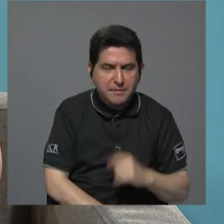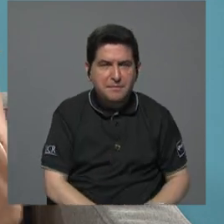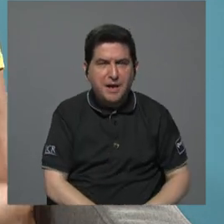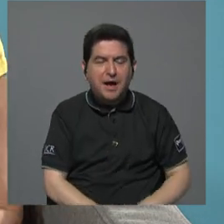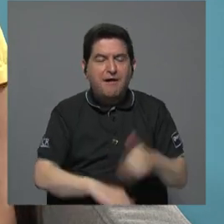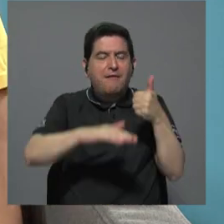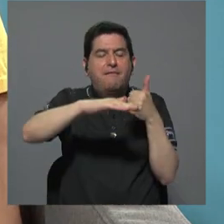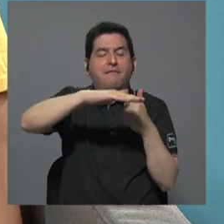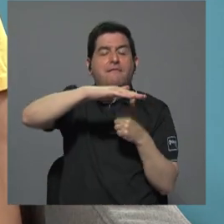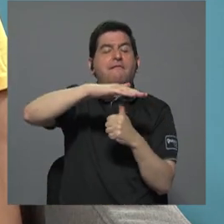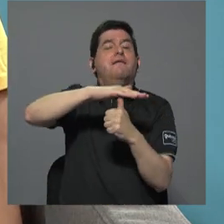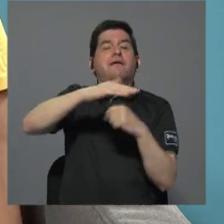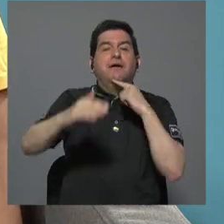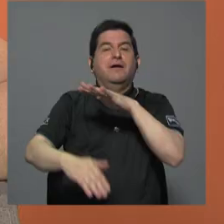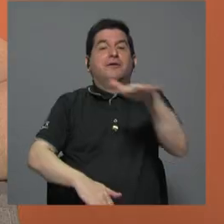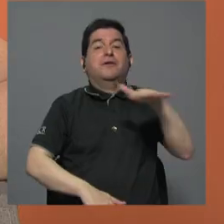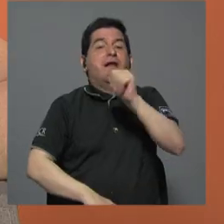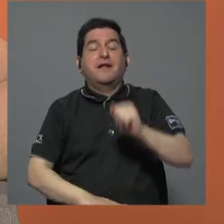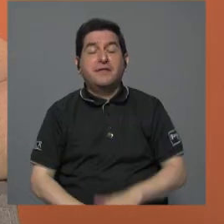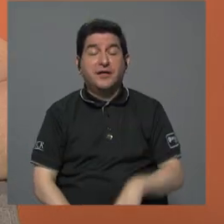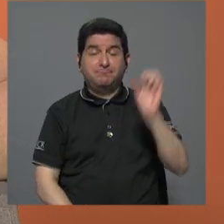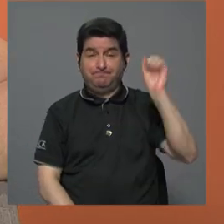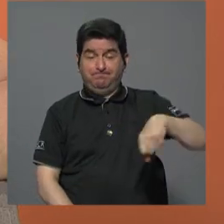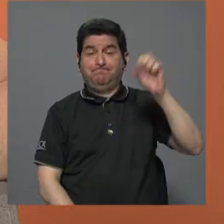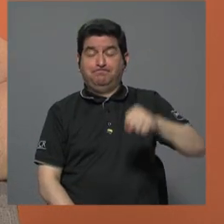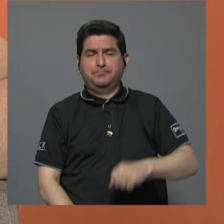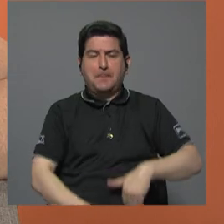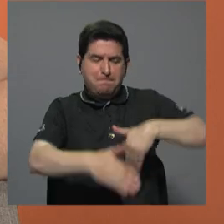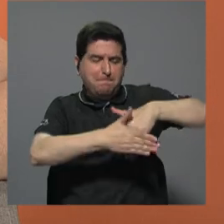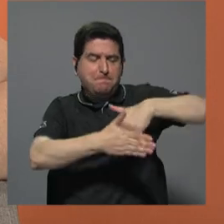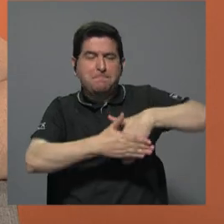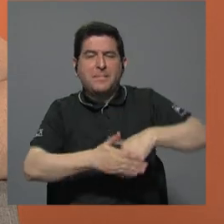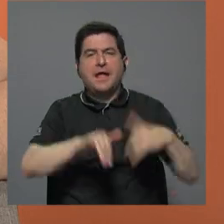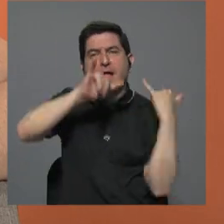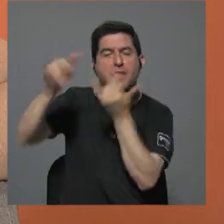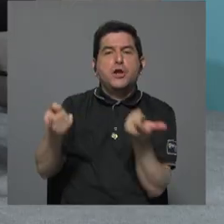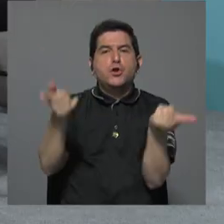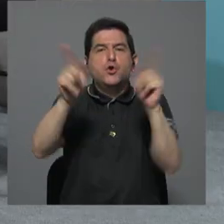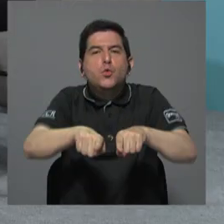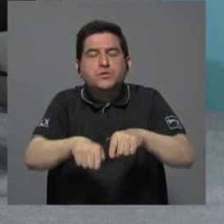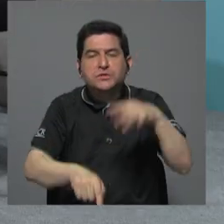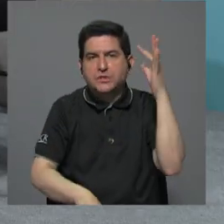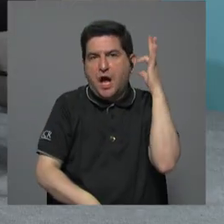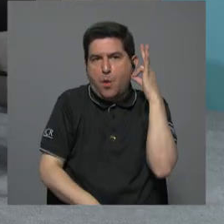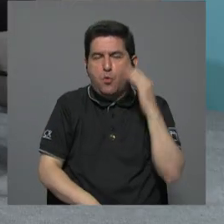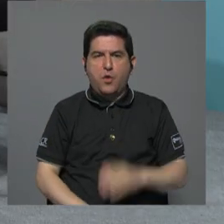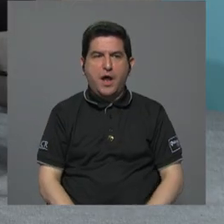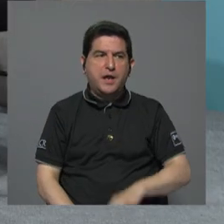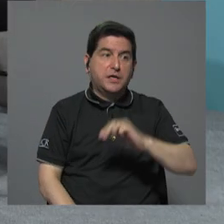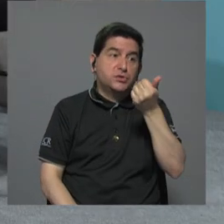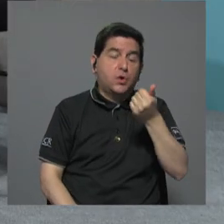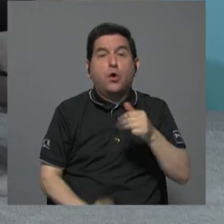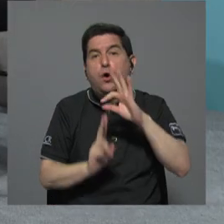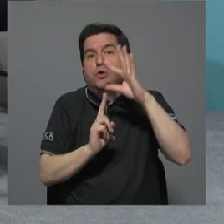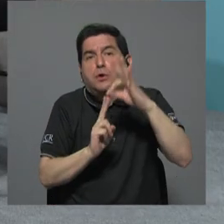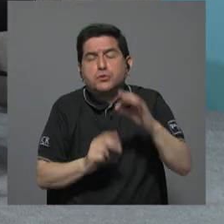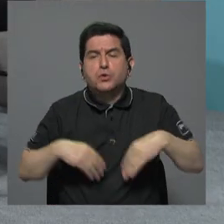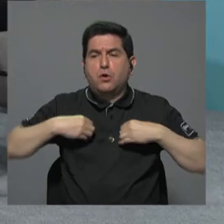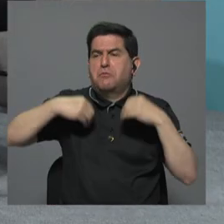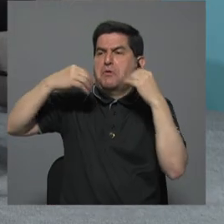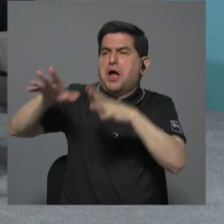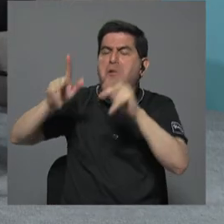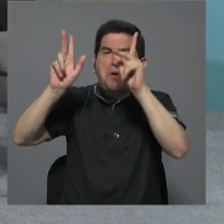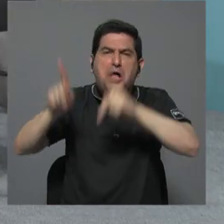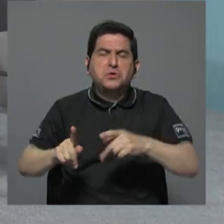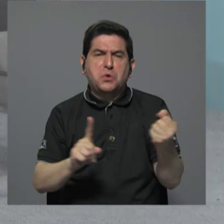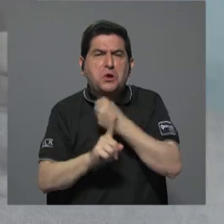tapó esa realidad. Sí, definitivamente. Y pidió que se diera la denuncia, o que las mujeres tomaran otro camino, abandonaran a estas